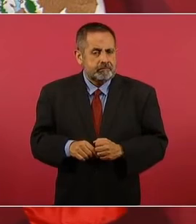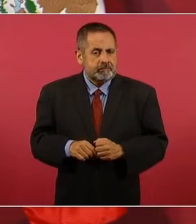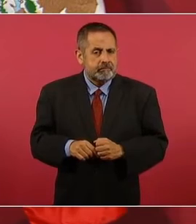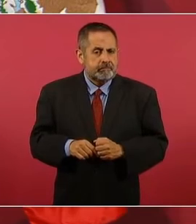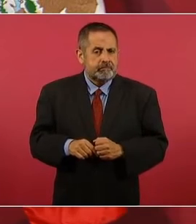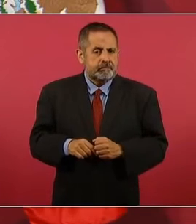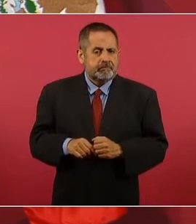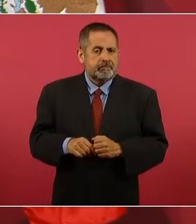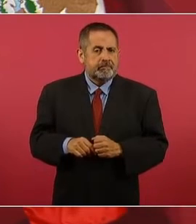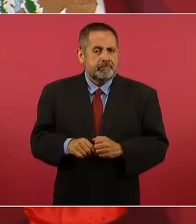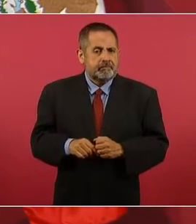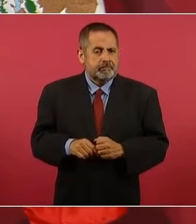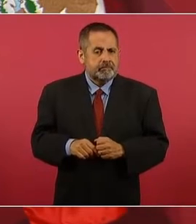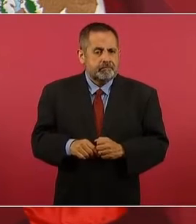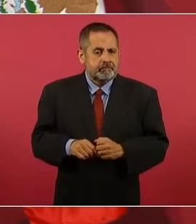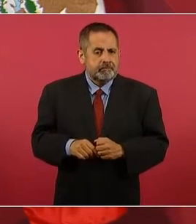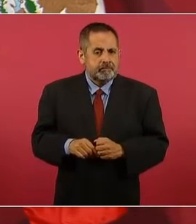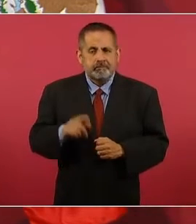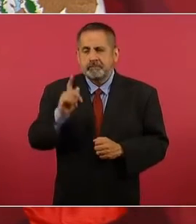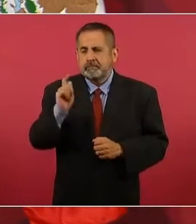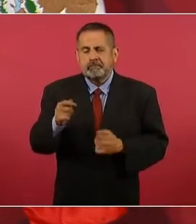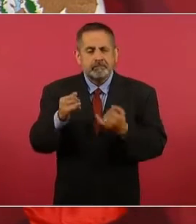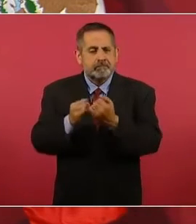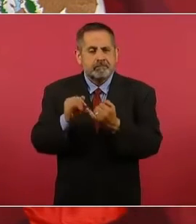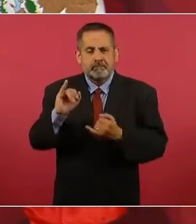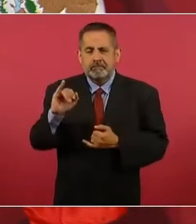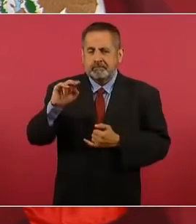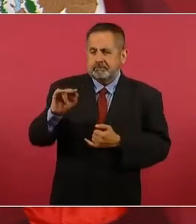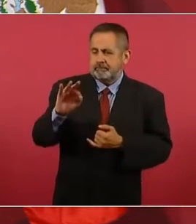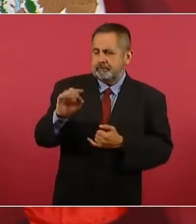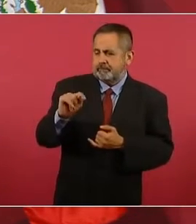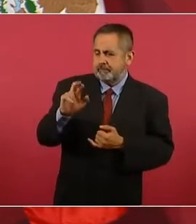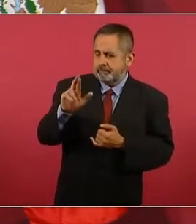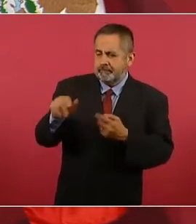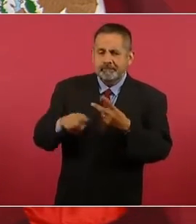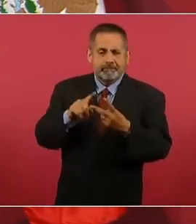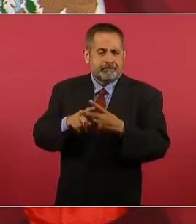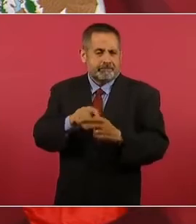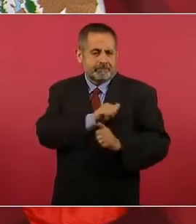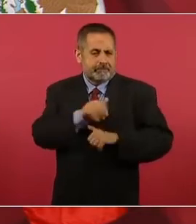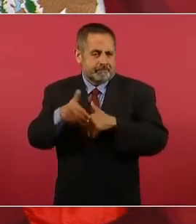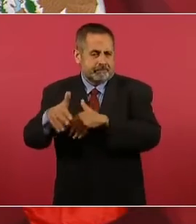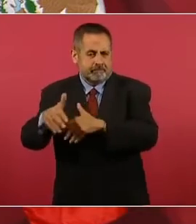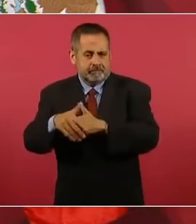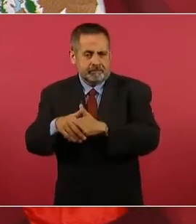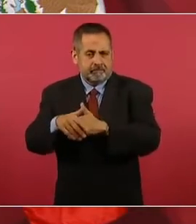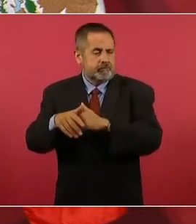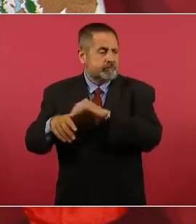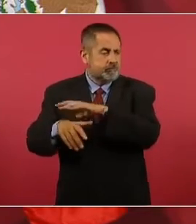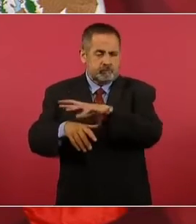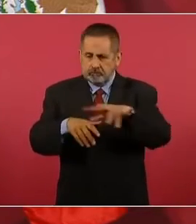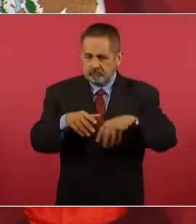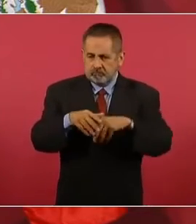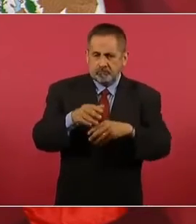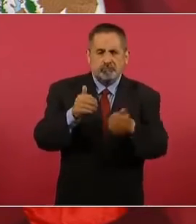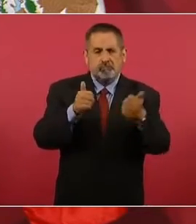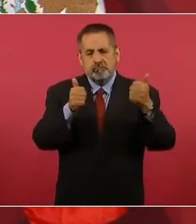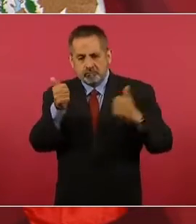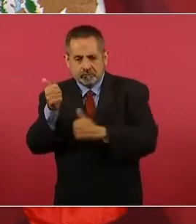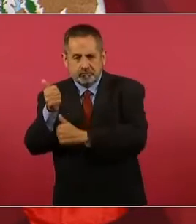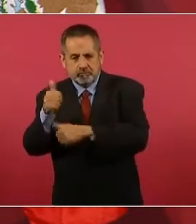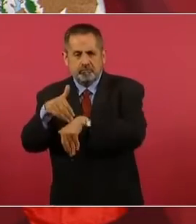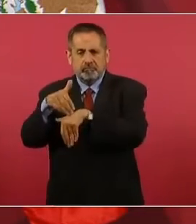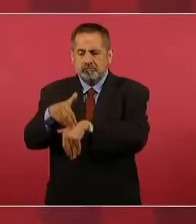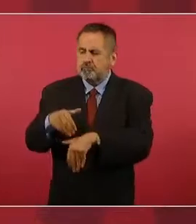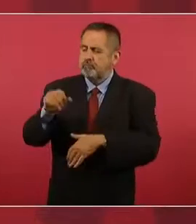infantería, que la pertenece